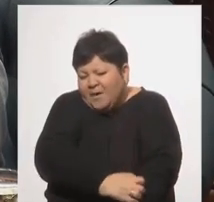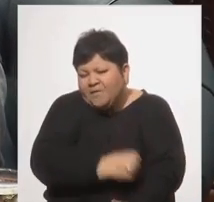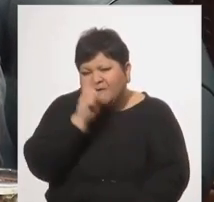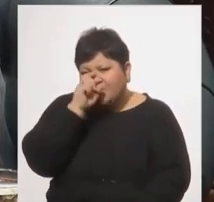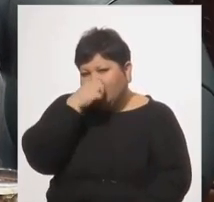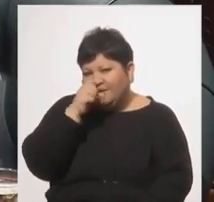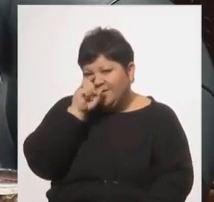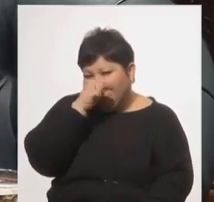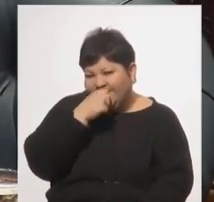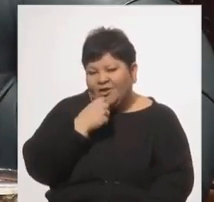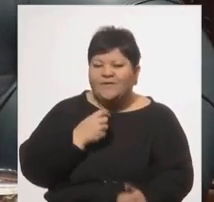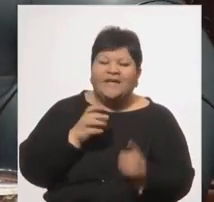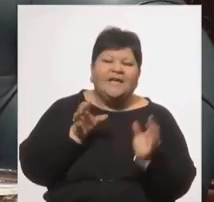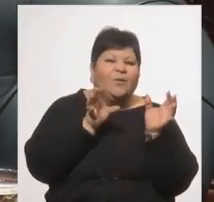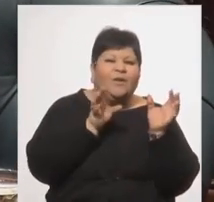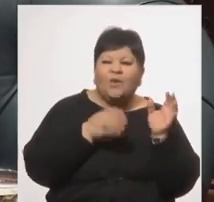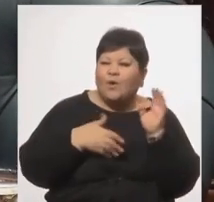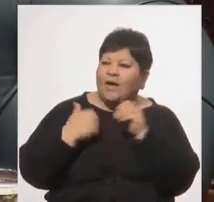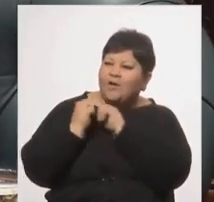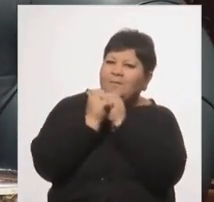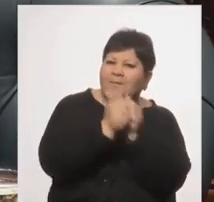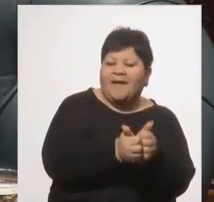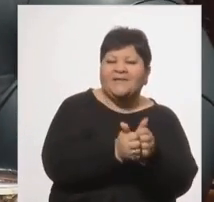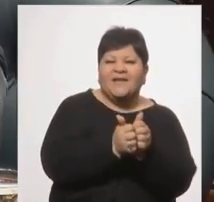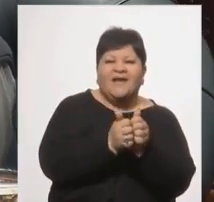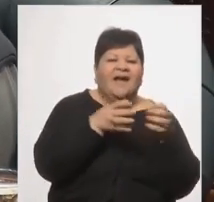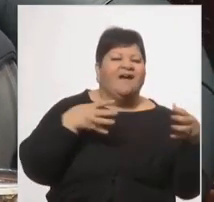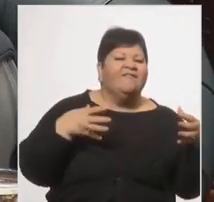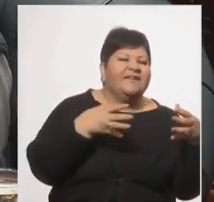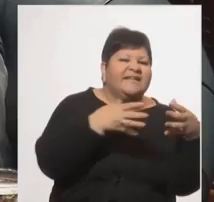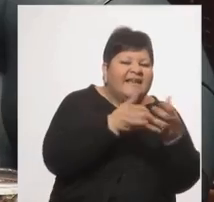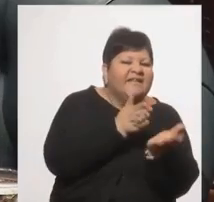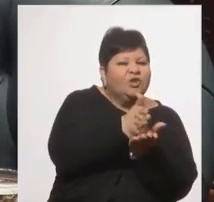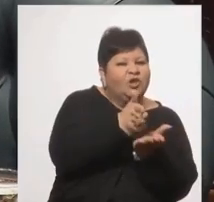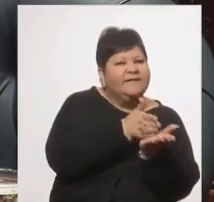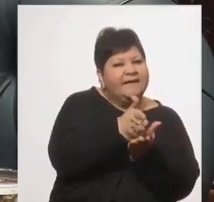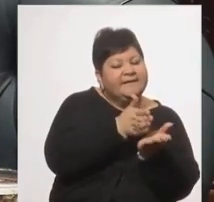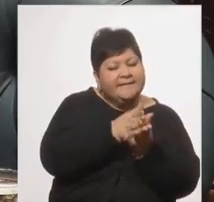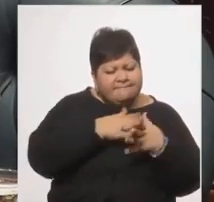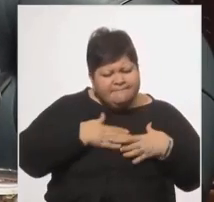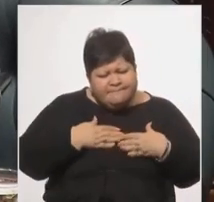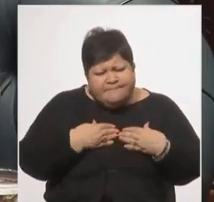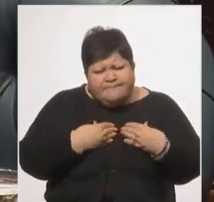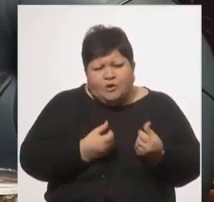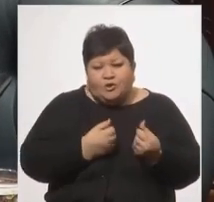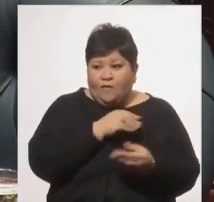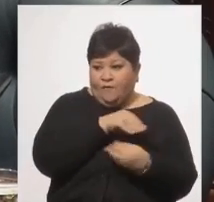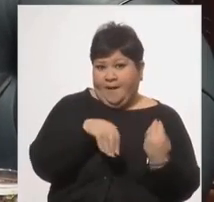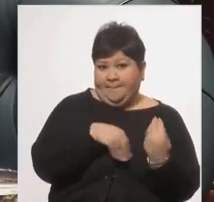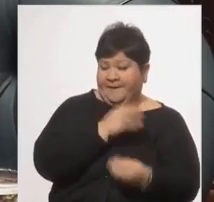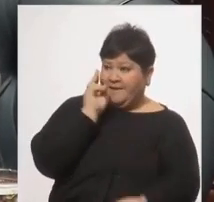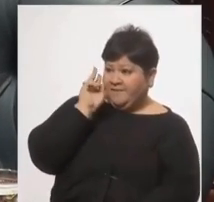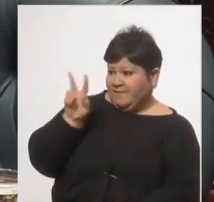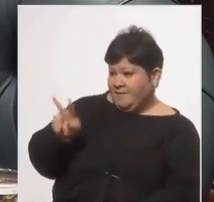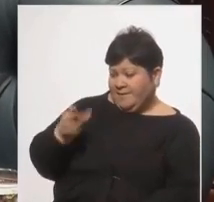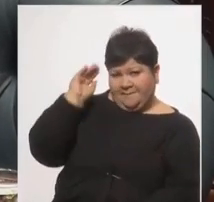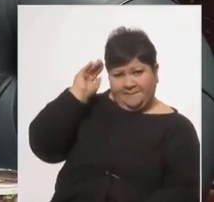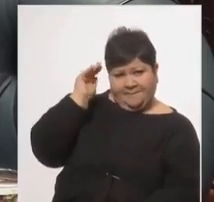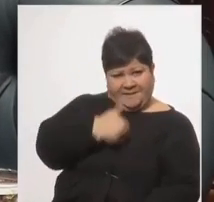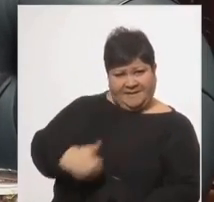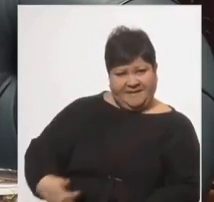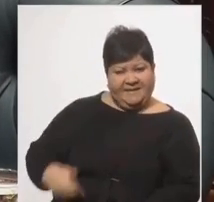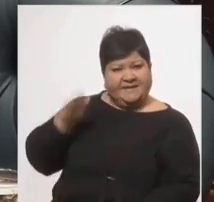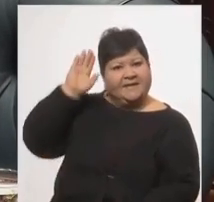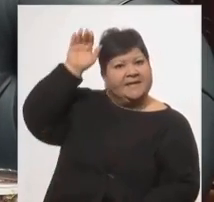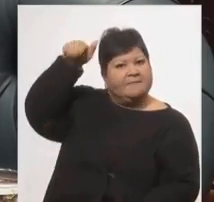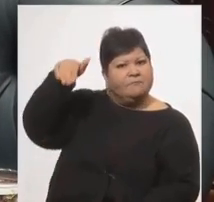brigadas de solidaridad y ver la emoción doble, la emoción de la familia carenciada que veía cómo el presidente de la República